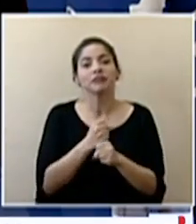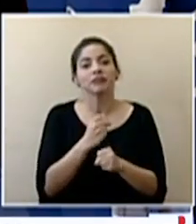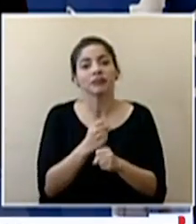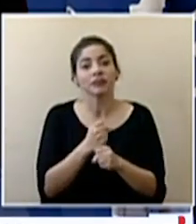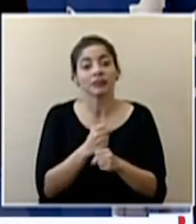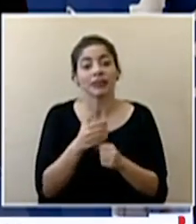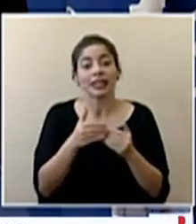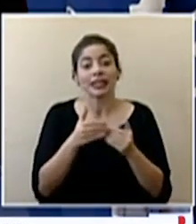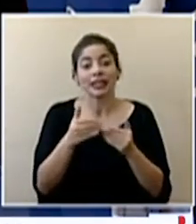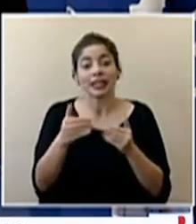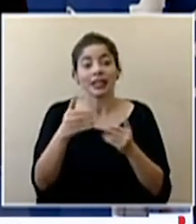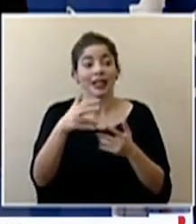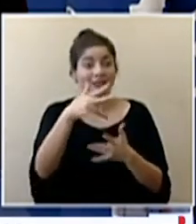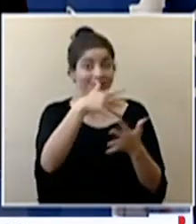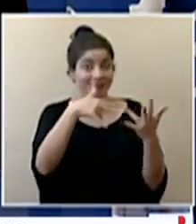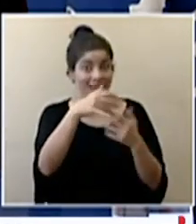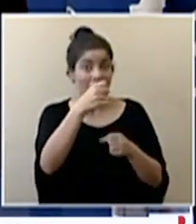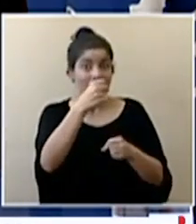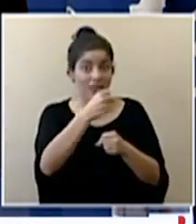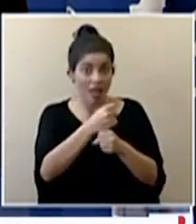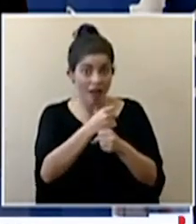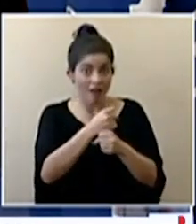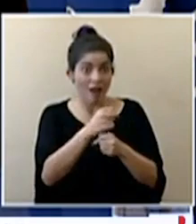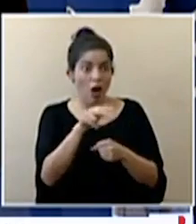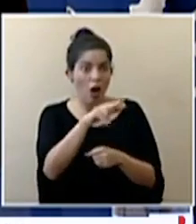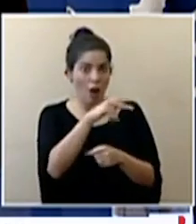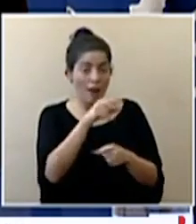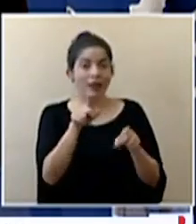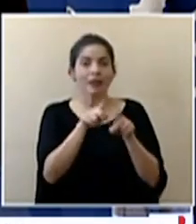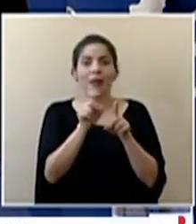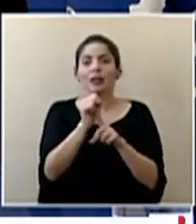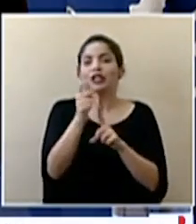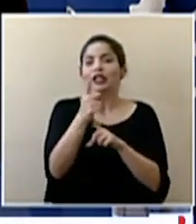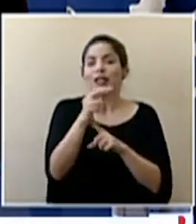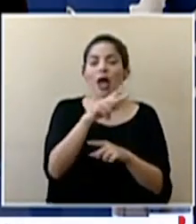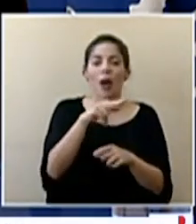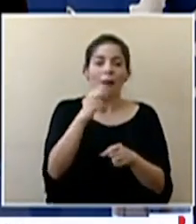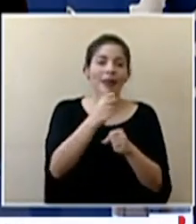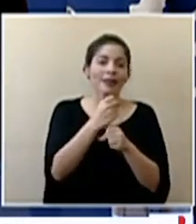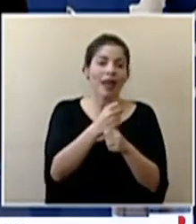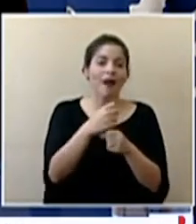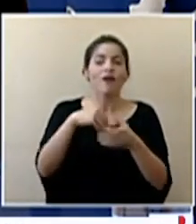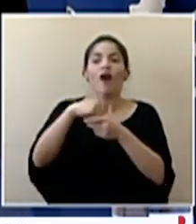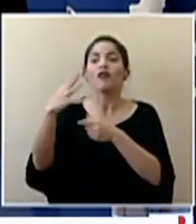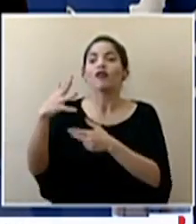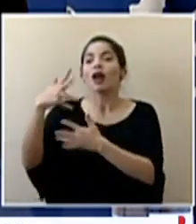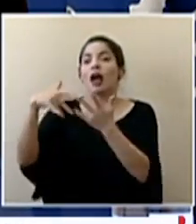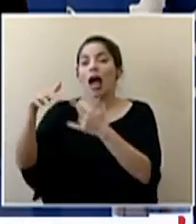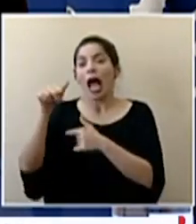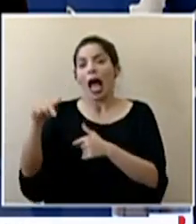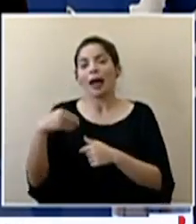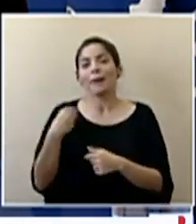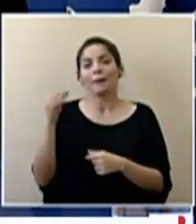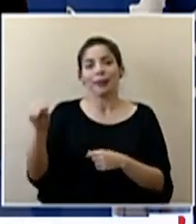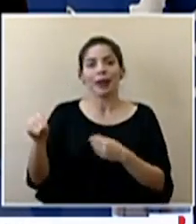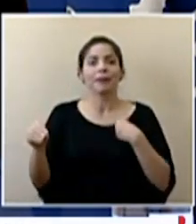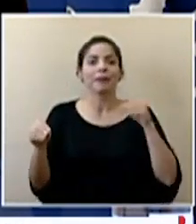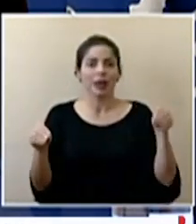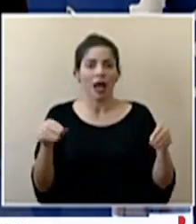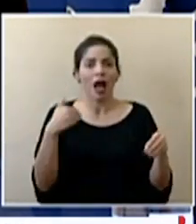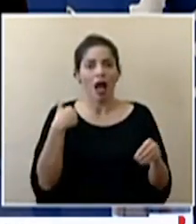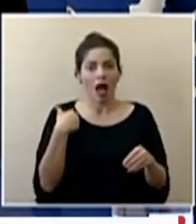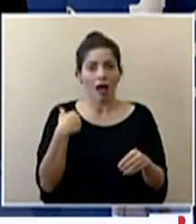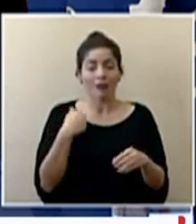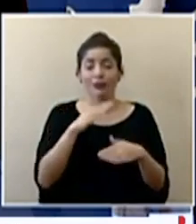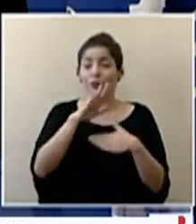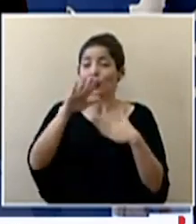en ese entorno no solo de trabajo sino también contacto social entre colegas de trabajo se ha dado transmisión en todos